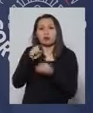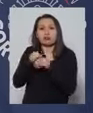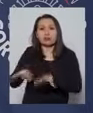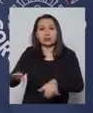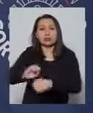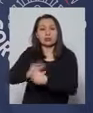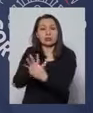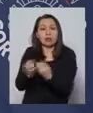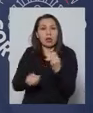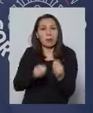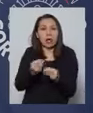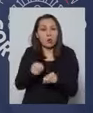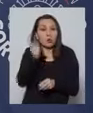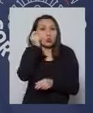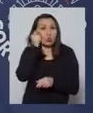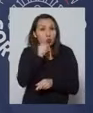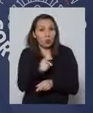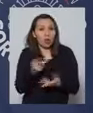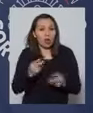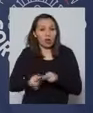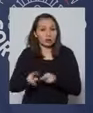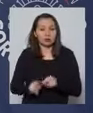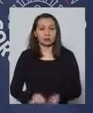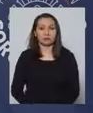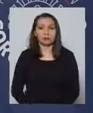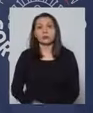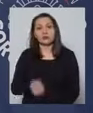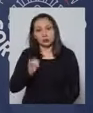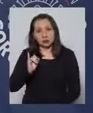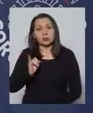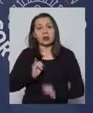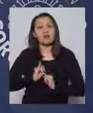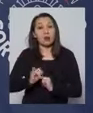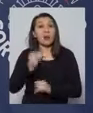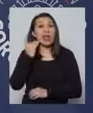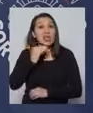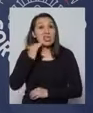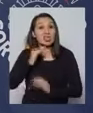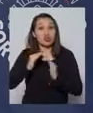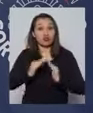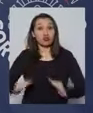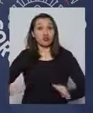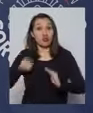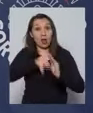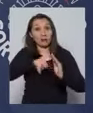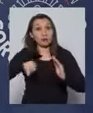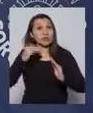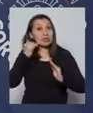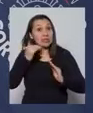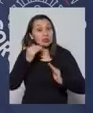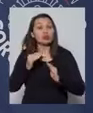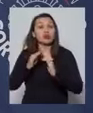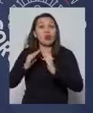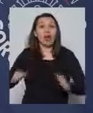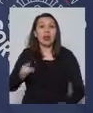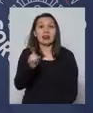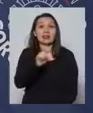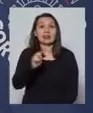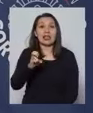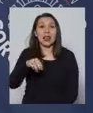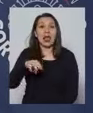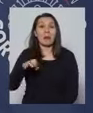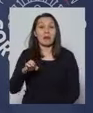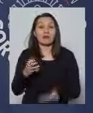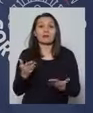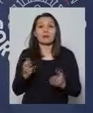¿Y qué es que se está haciendo con ello? Bueno, tenemos la información de que estos niños han sido contagiados en los hogares del Sename. Junto